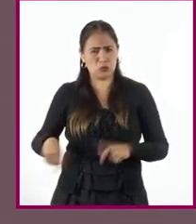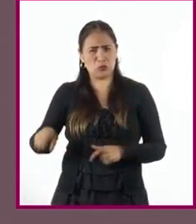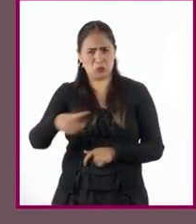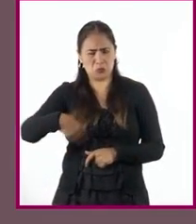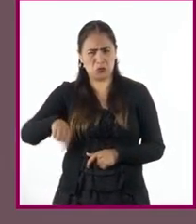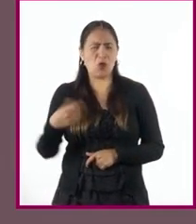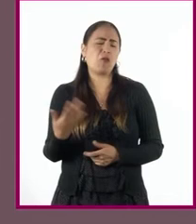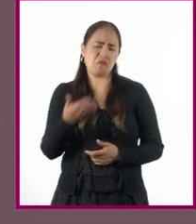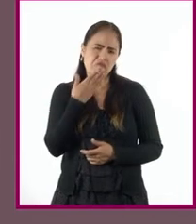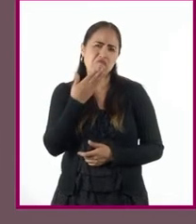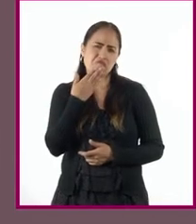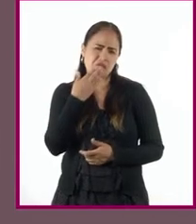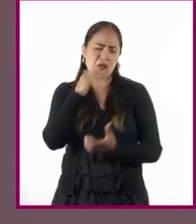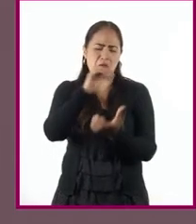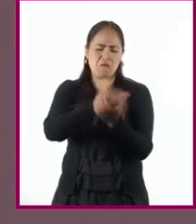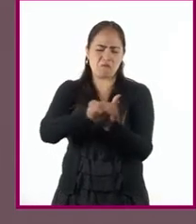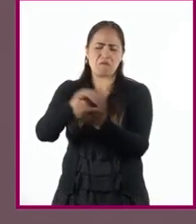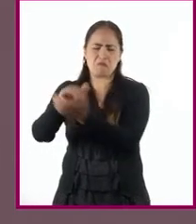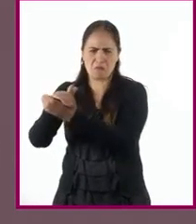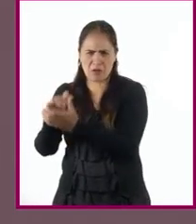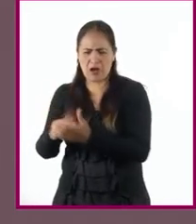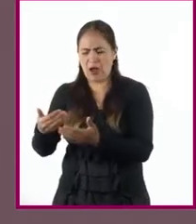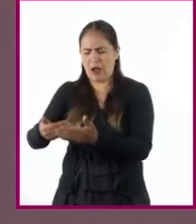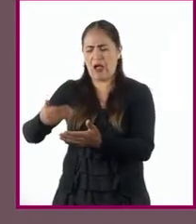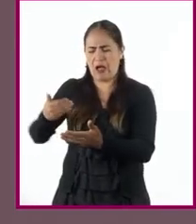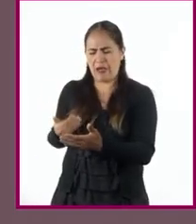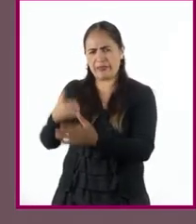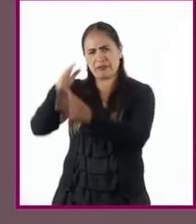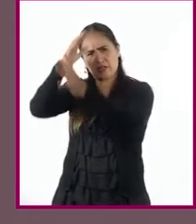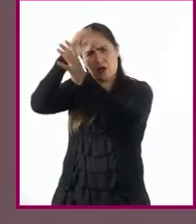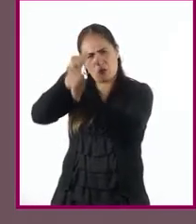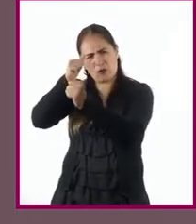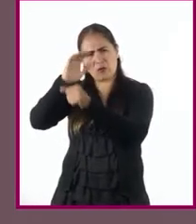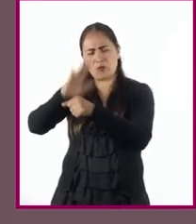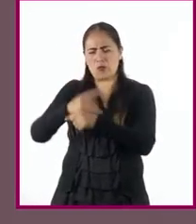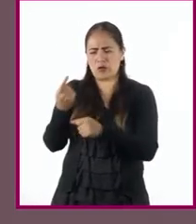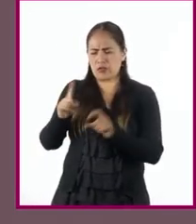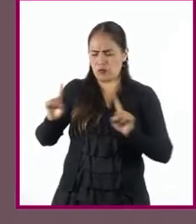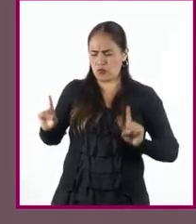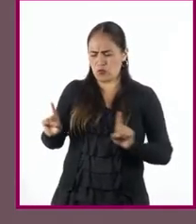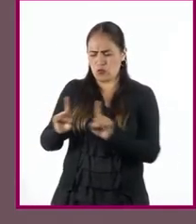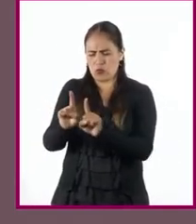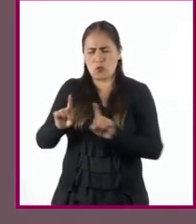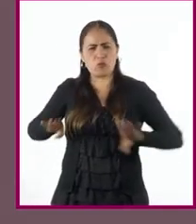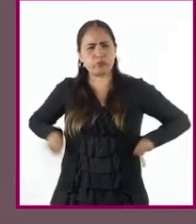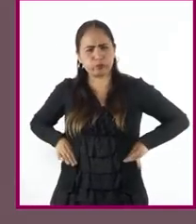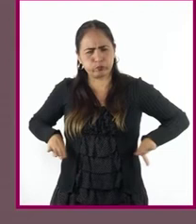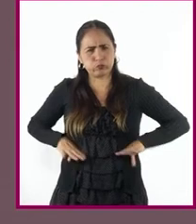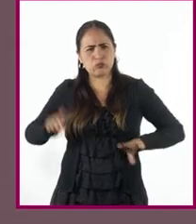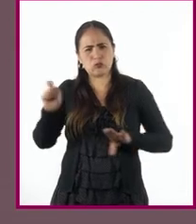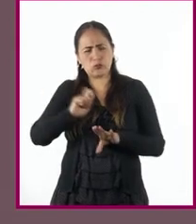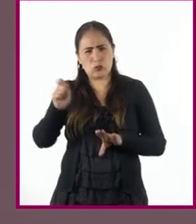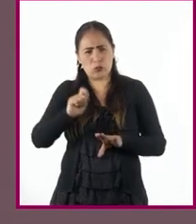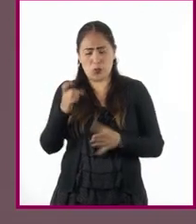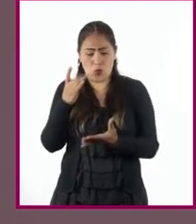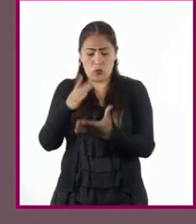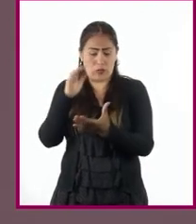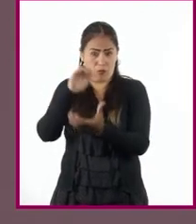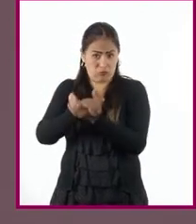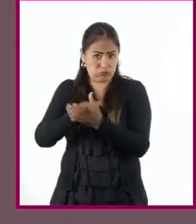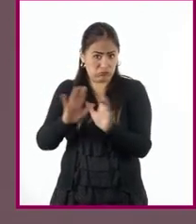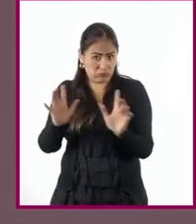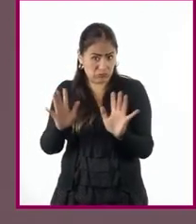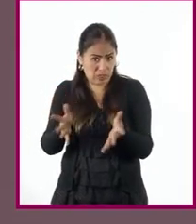la práctica de los matrimonios acordados porque la unión de una pareja implicaba mucho más que un sacramento.